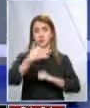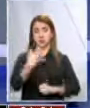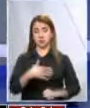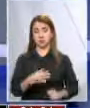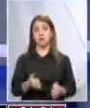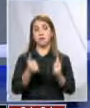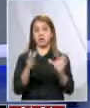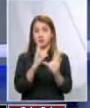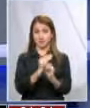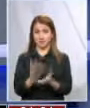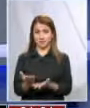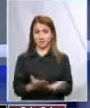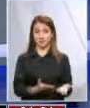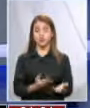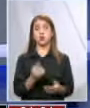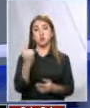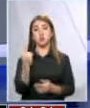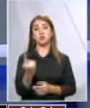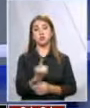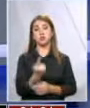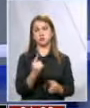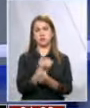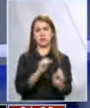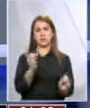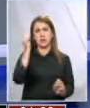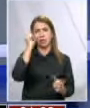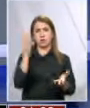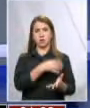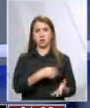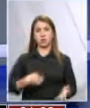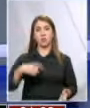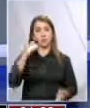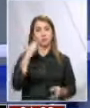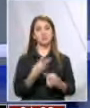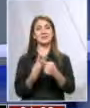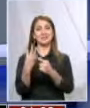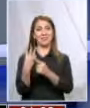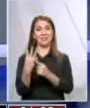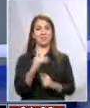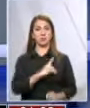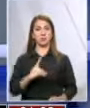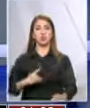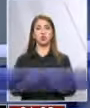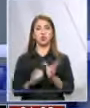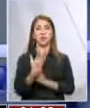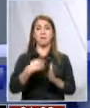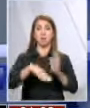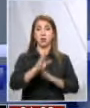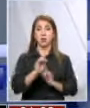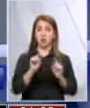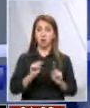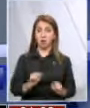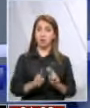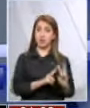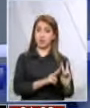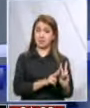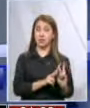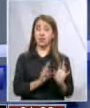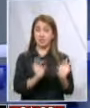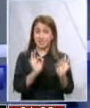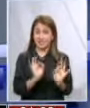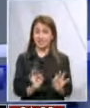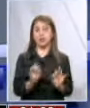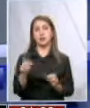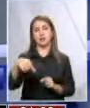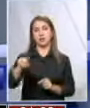Buenas noches. Uno ya era inentendible para el gobierno, pero fueron tres los diputados de la nueva mayoría que hoy hicieron exactamente